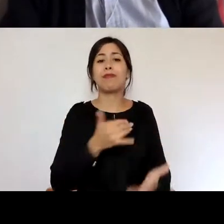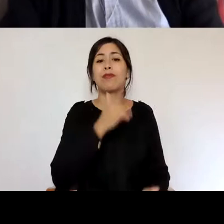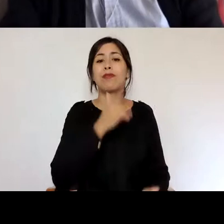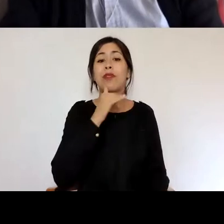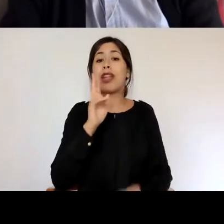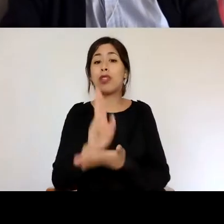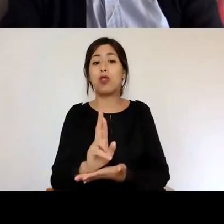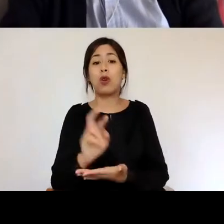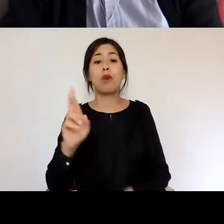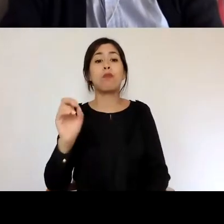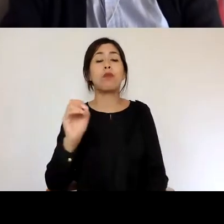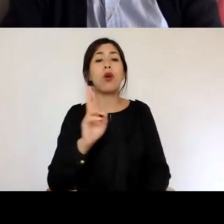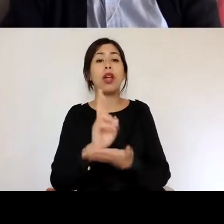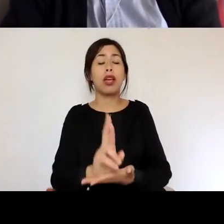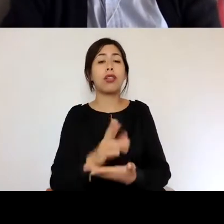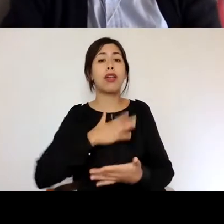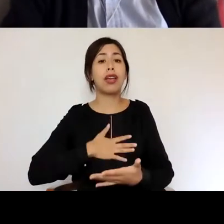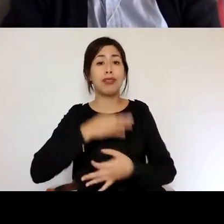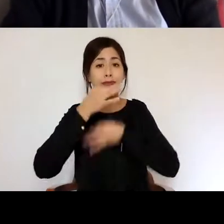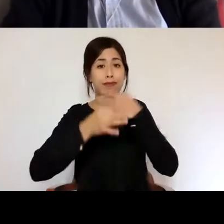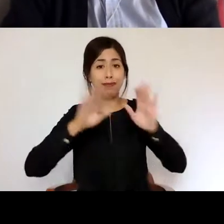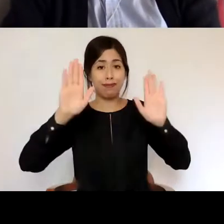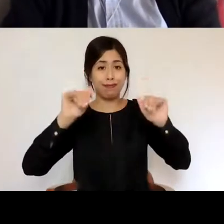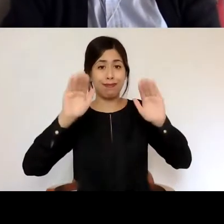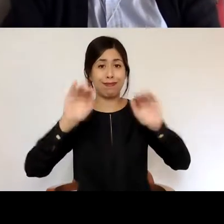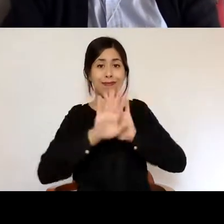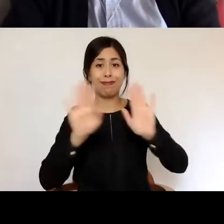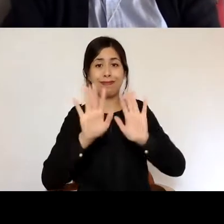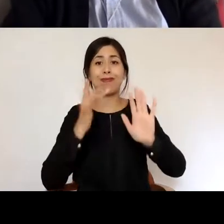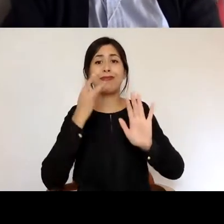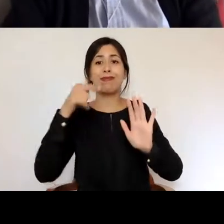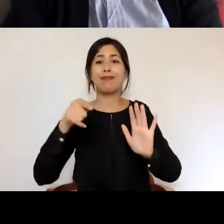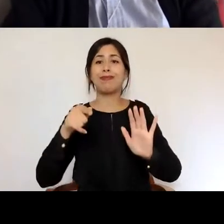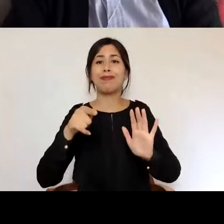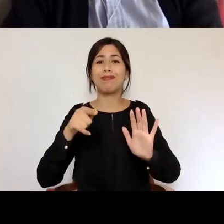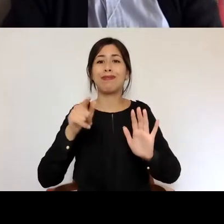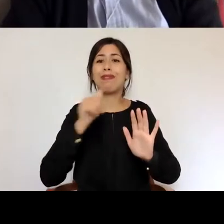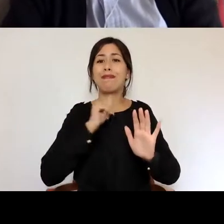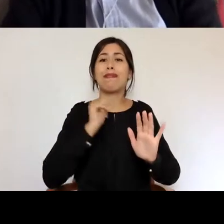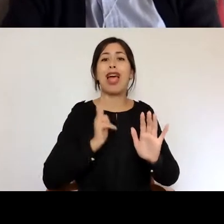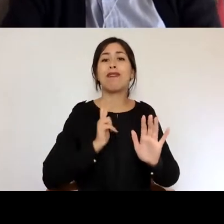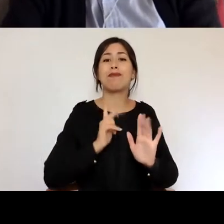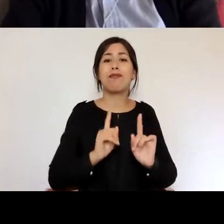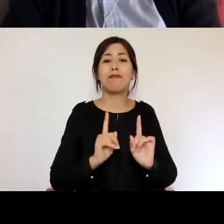el prorector quiere decir algo de despedida ya que estamos en un ambiente un poquito más informal no